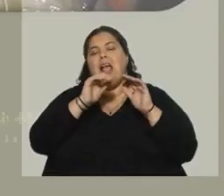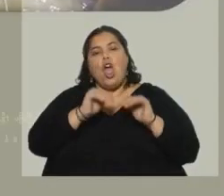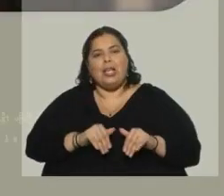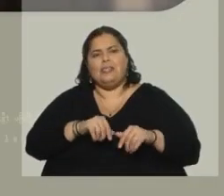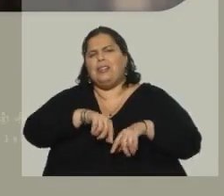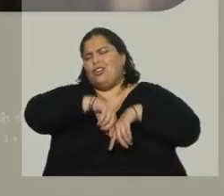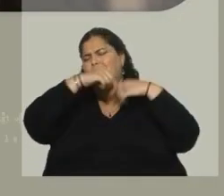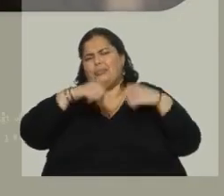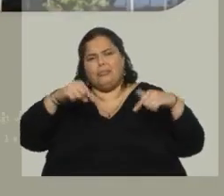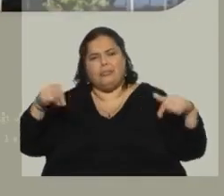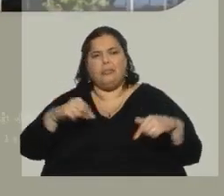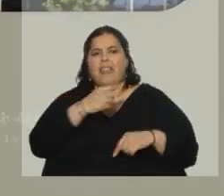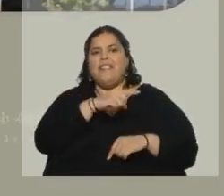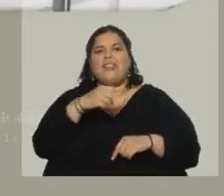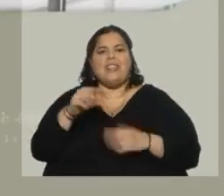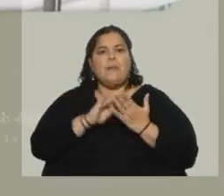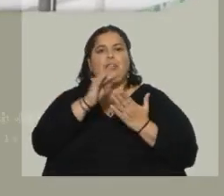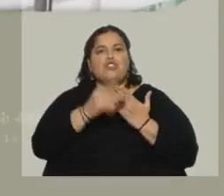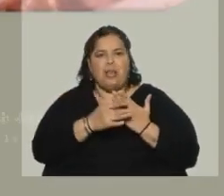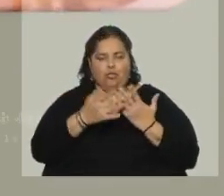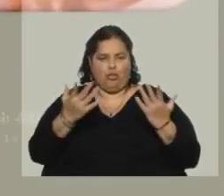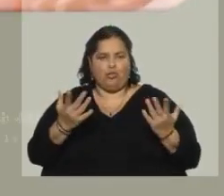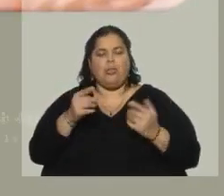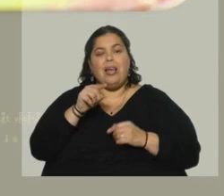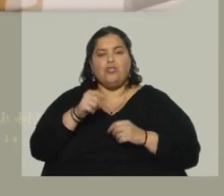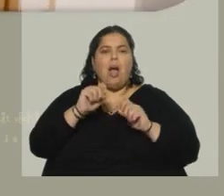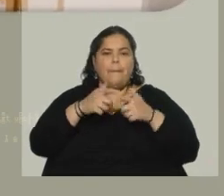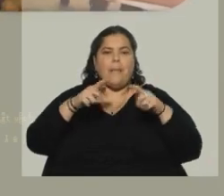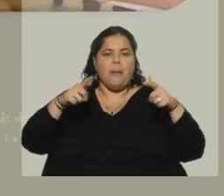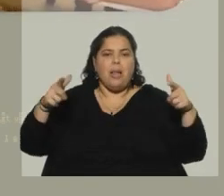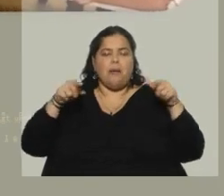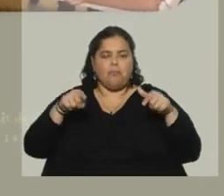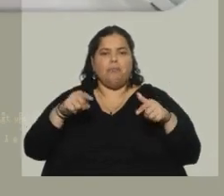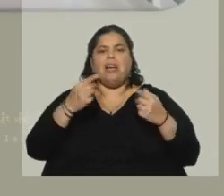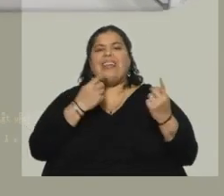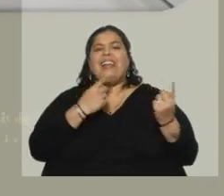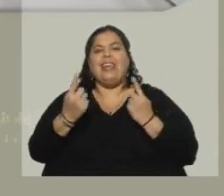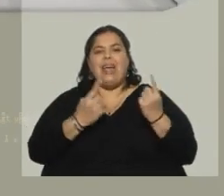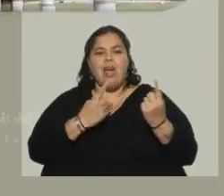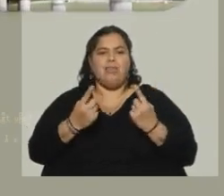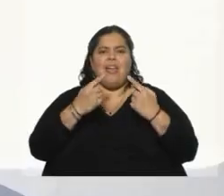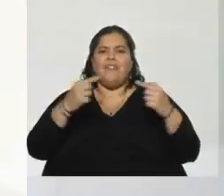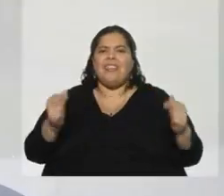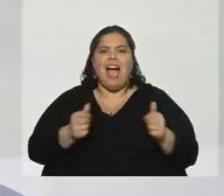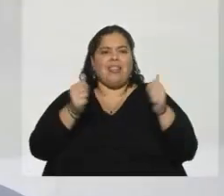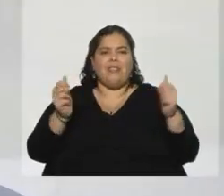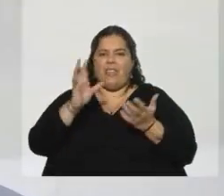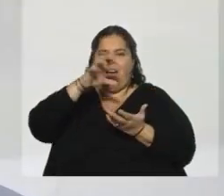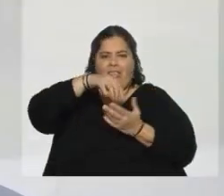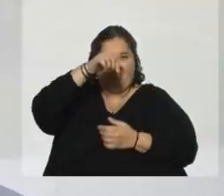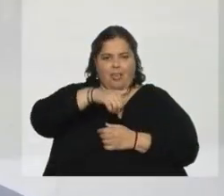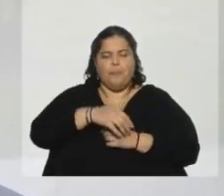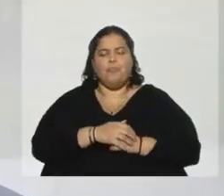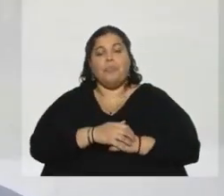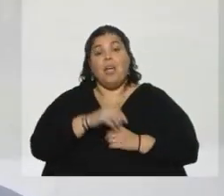tipos de proyectos industriales. Hemos ido ampliando mucho la base de clientes y el tipo de actividad que realizan en la zona franca. Hoy empleamos unos